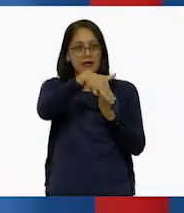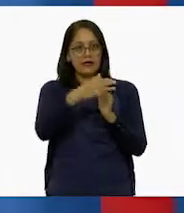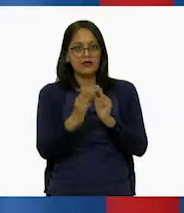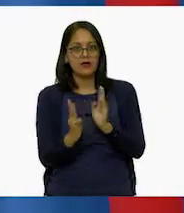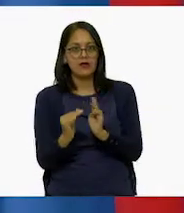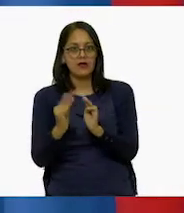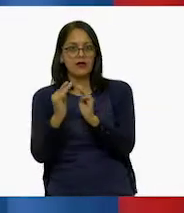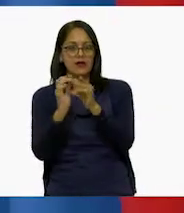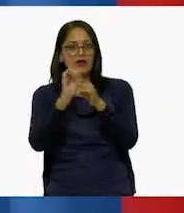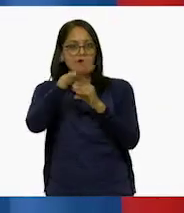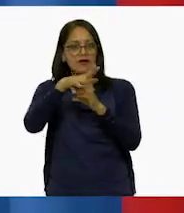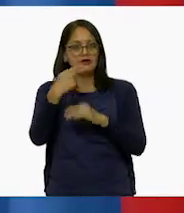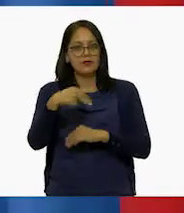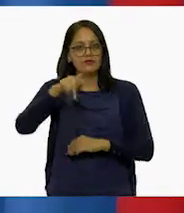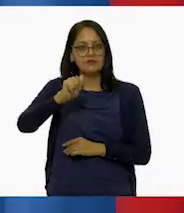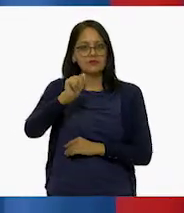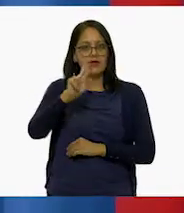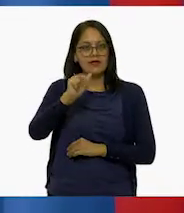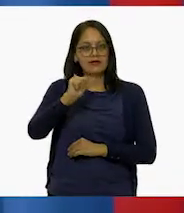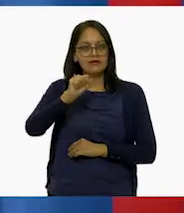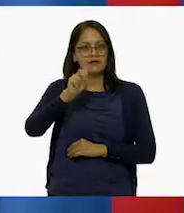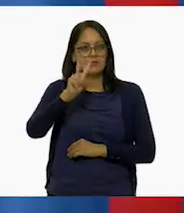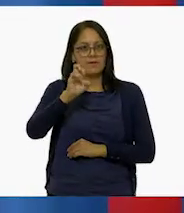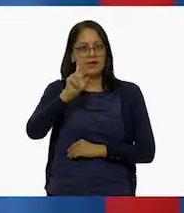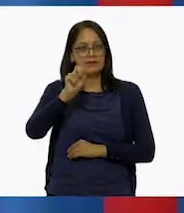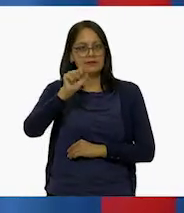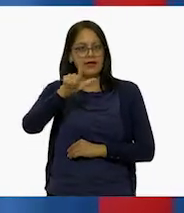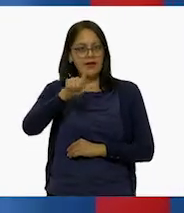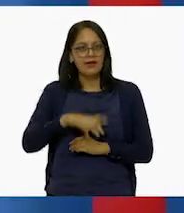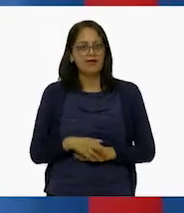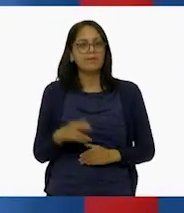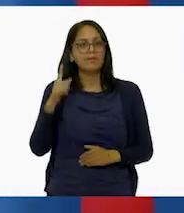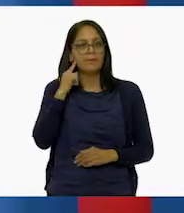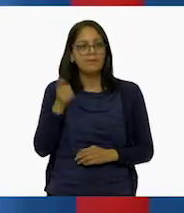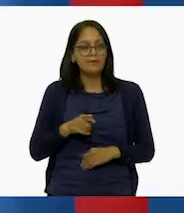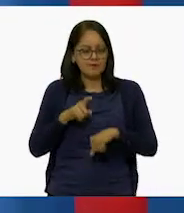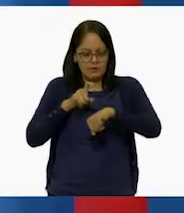A ver, vamos a presionar la bolsera.